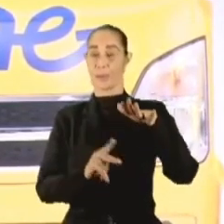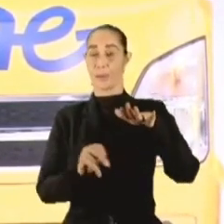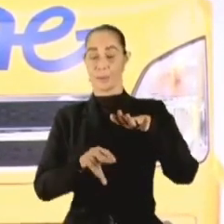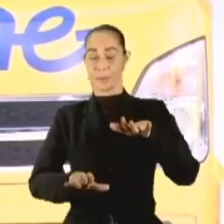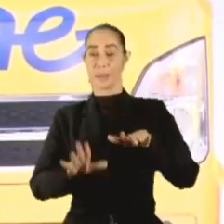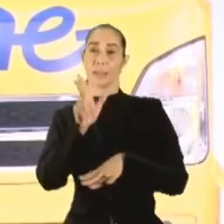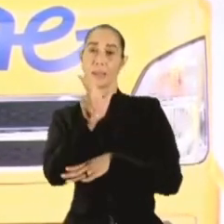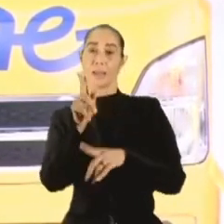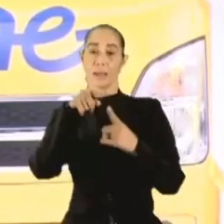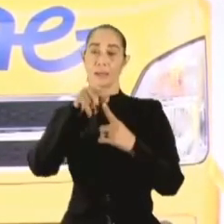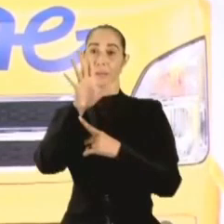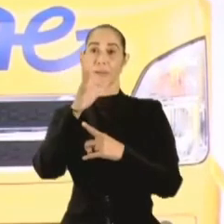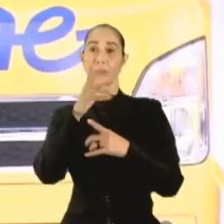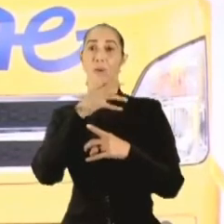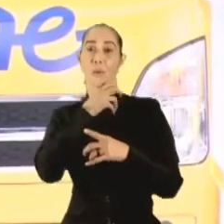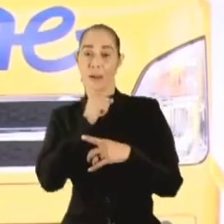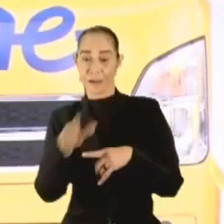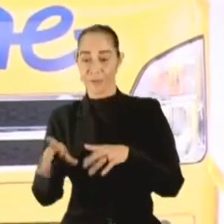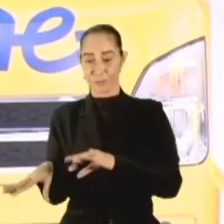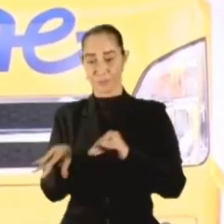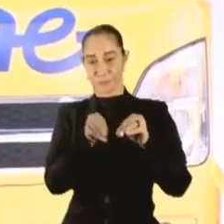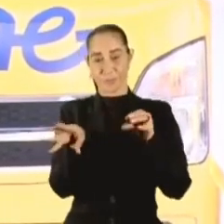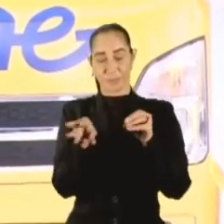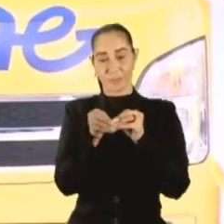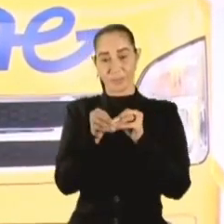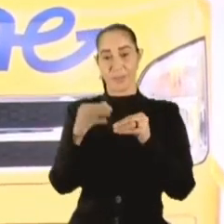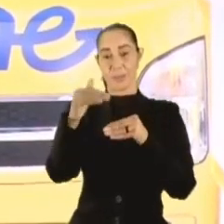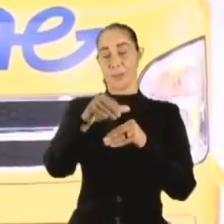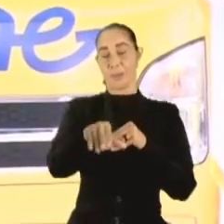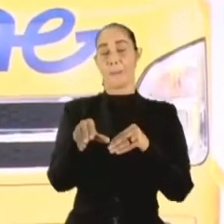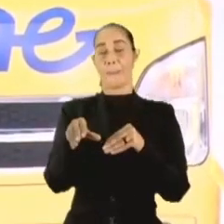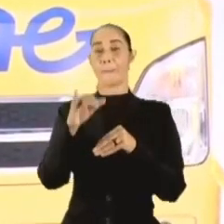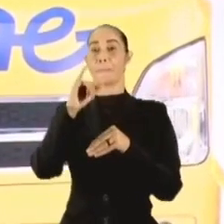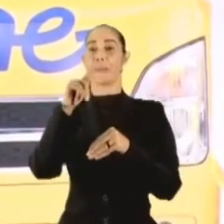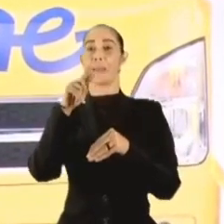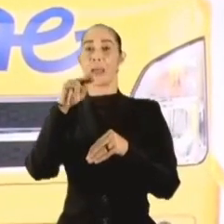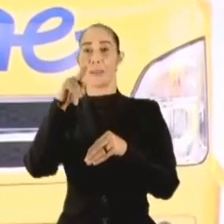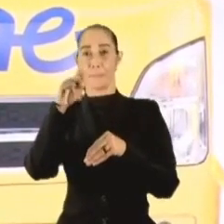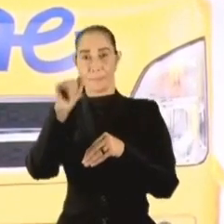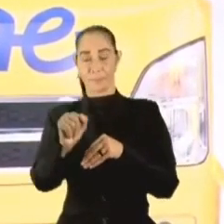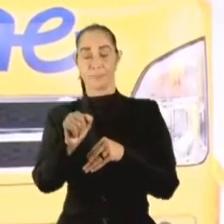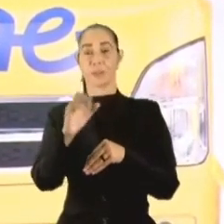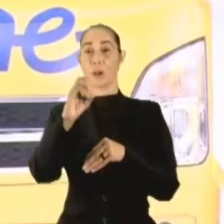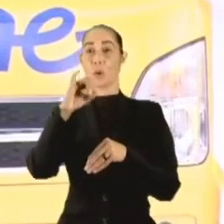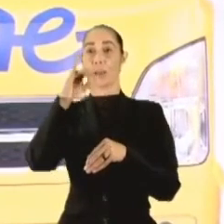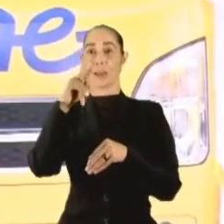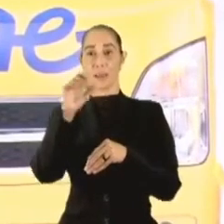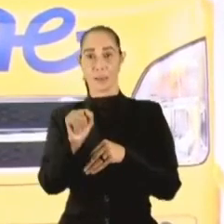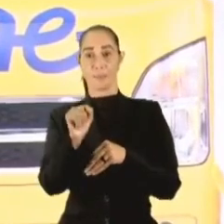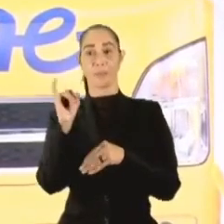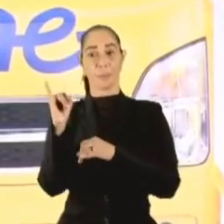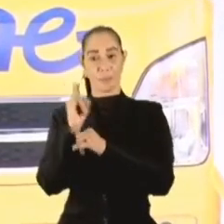cinco años también que lo estamos prácticamente junto con el INAIPI con los CAIPI y los CAFI